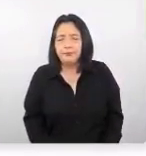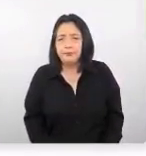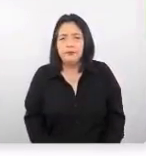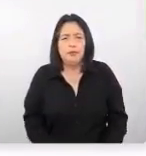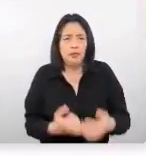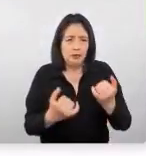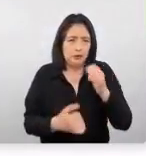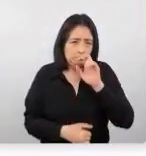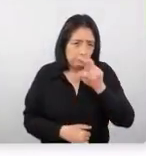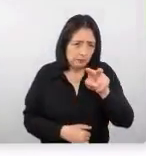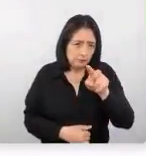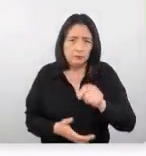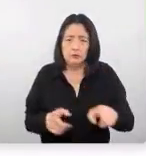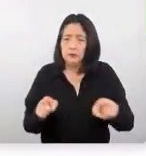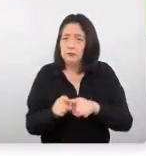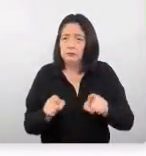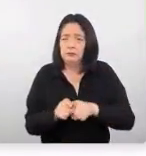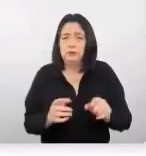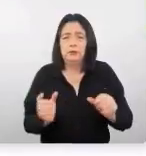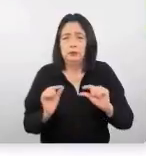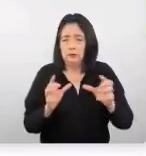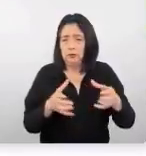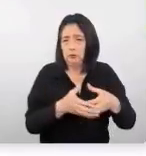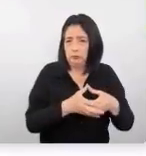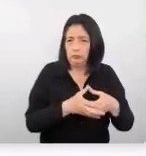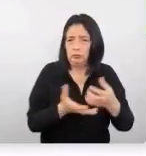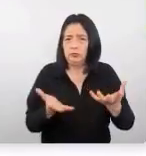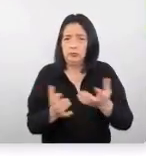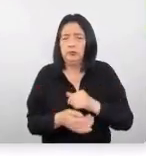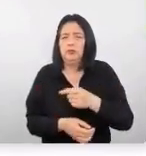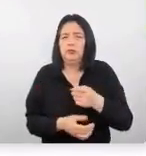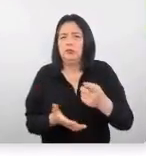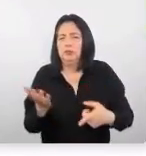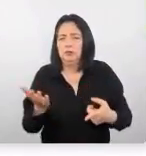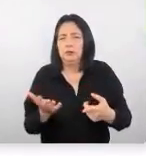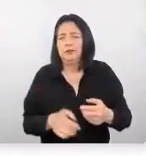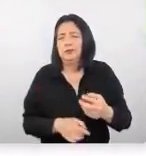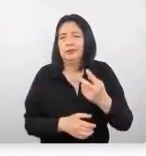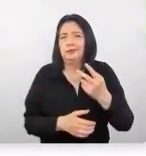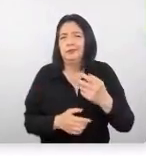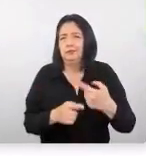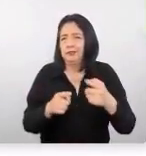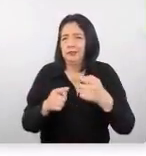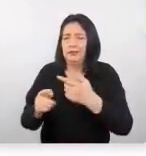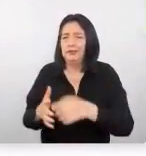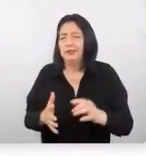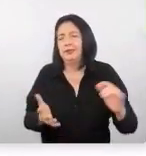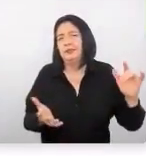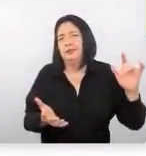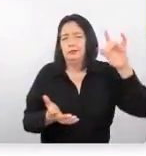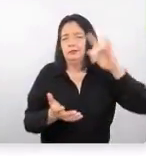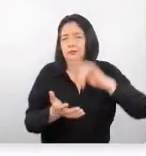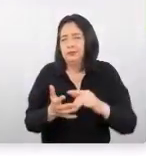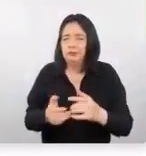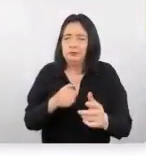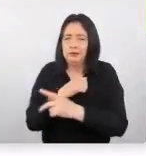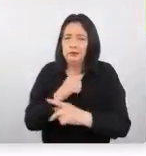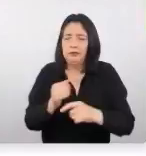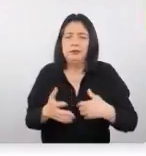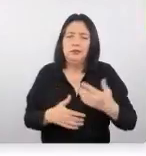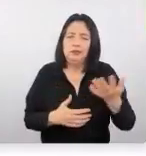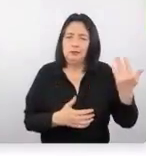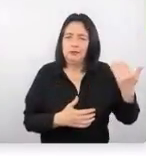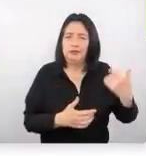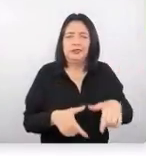veámoslo aquí también de manera conjunta por esa opción de multidestinos que nosotros habíamos venido evaluando también en el mercado